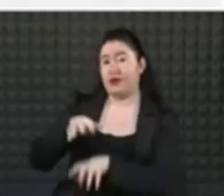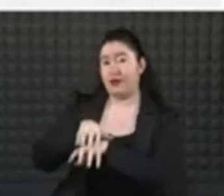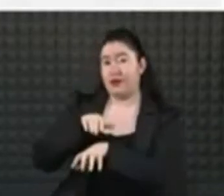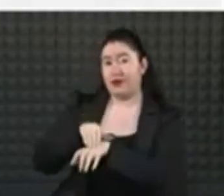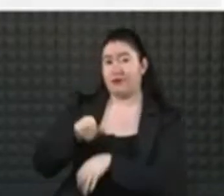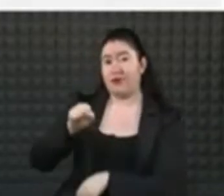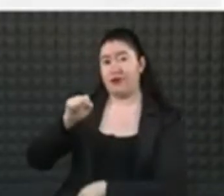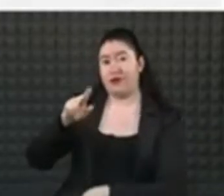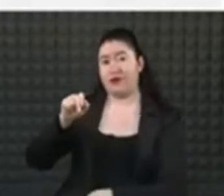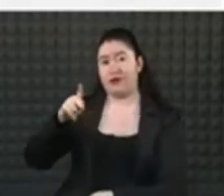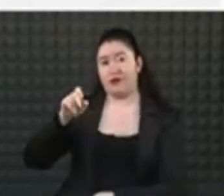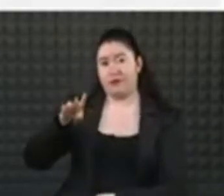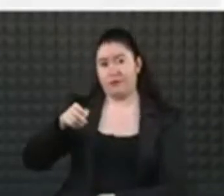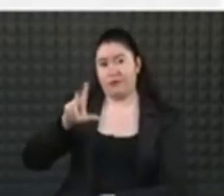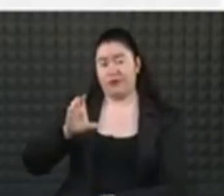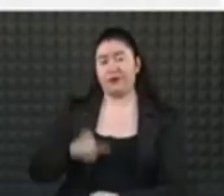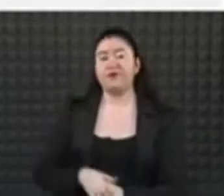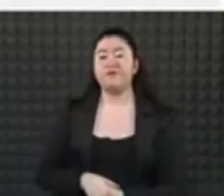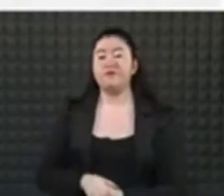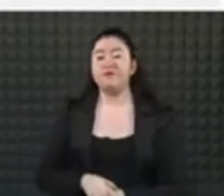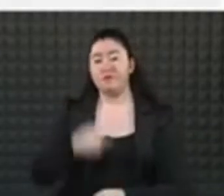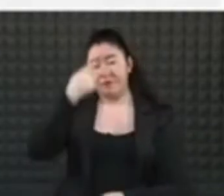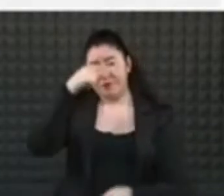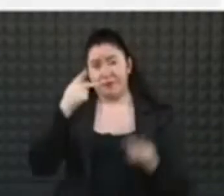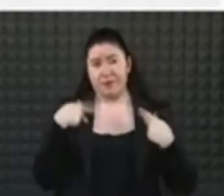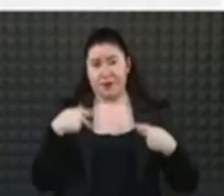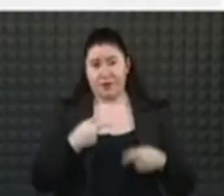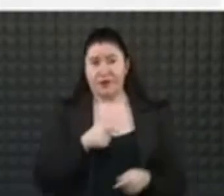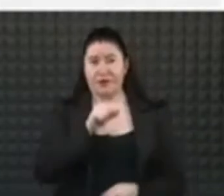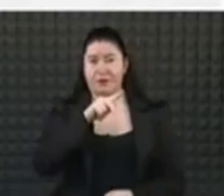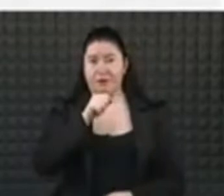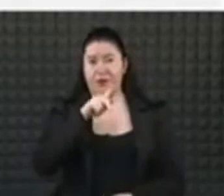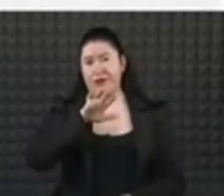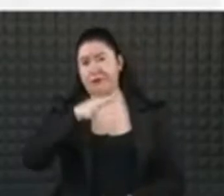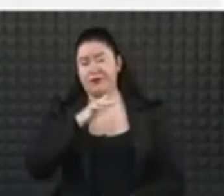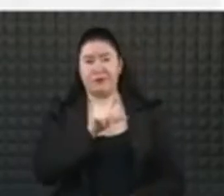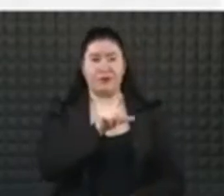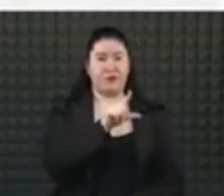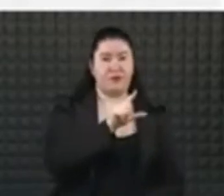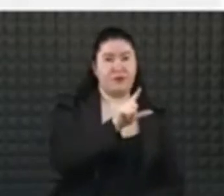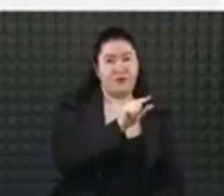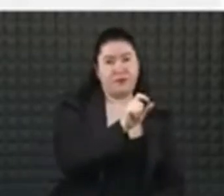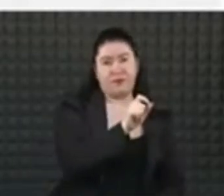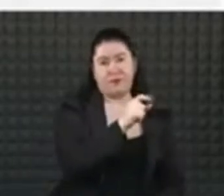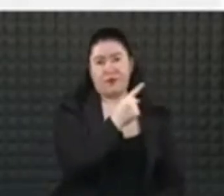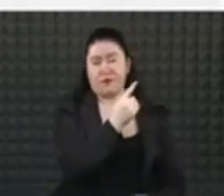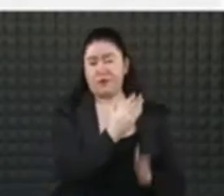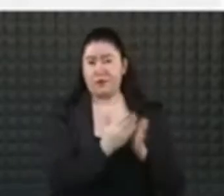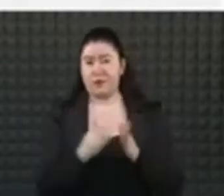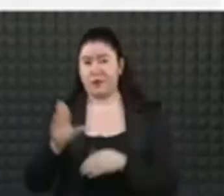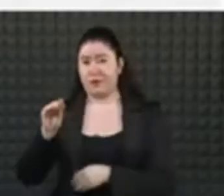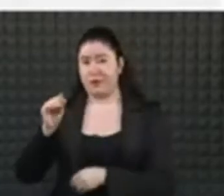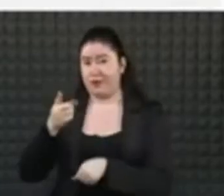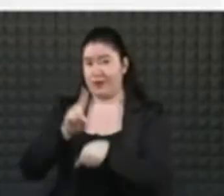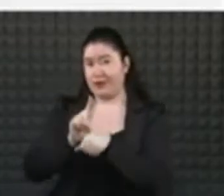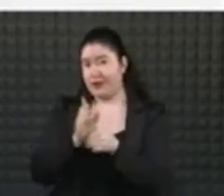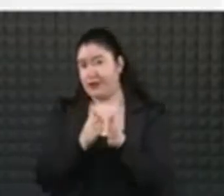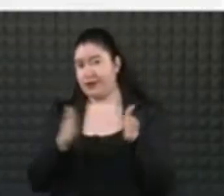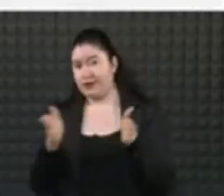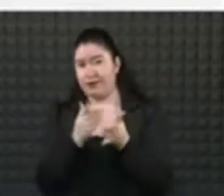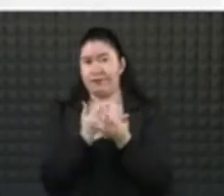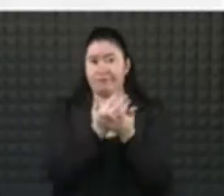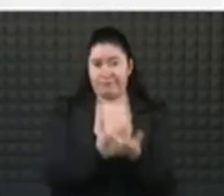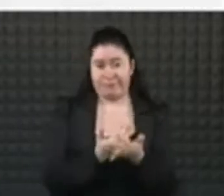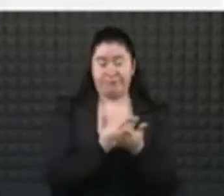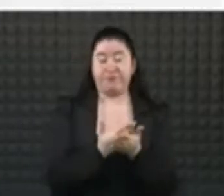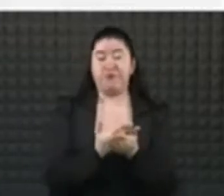Para las personas que reciban la vacuna Sputnik, van a recibir su segunda dosis entre 21 y 90 días después de la primera dosis y para personas de Tlalpan que reciban